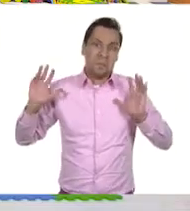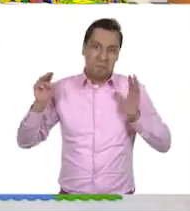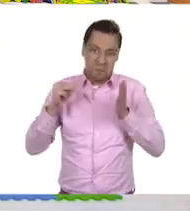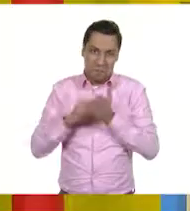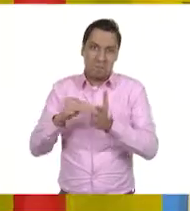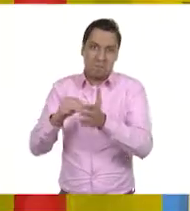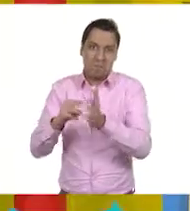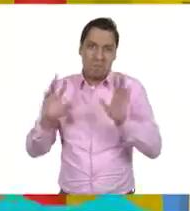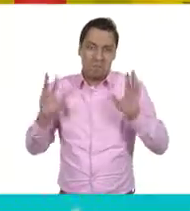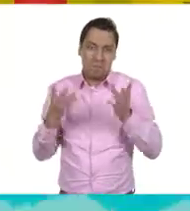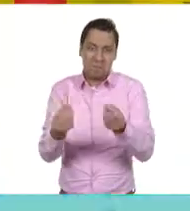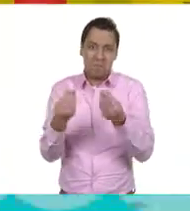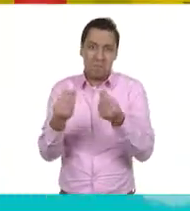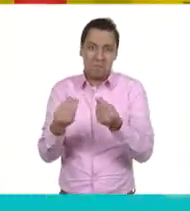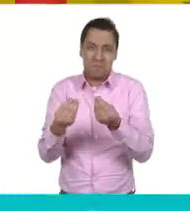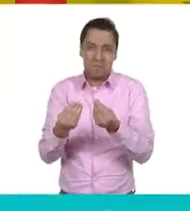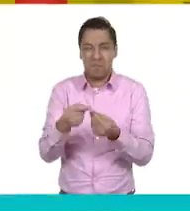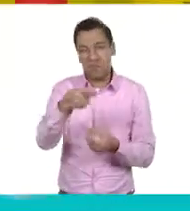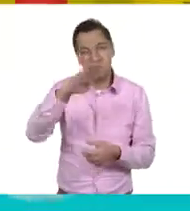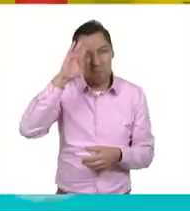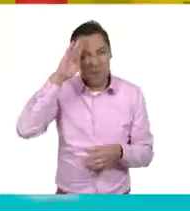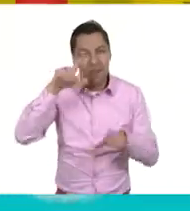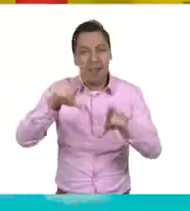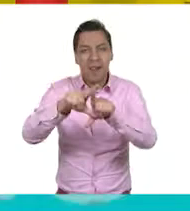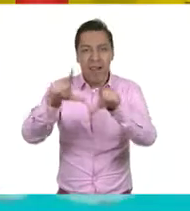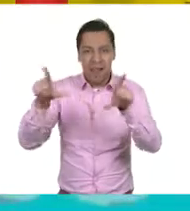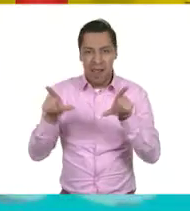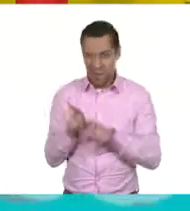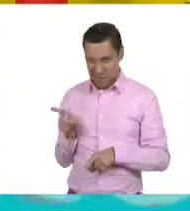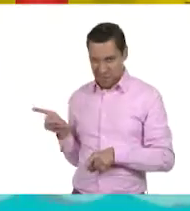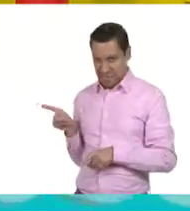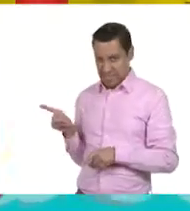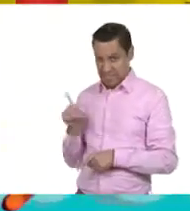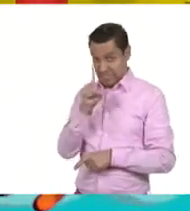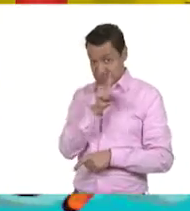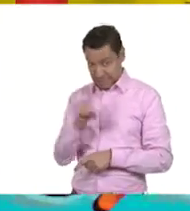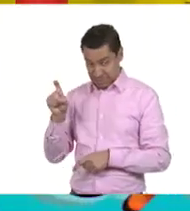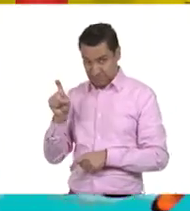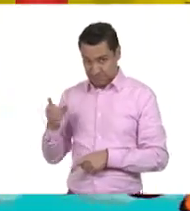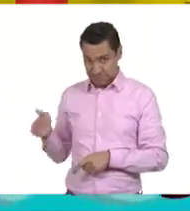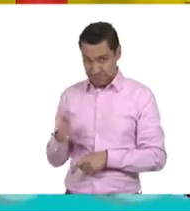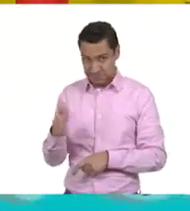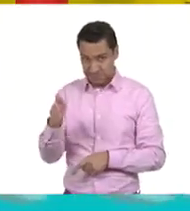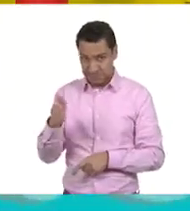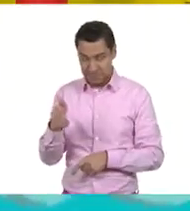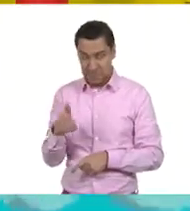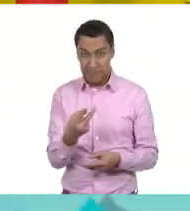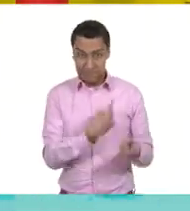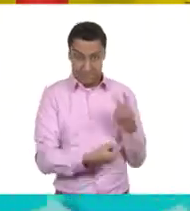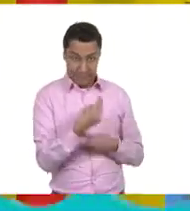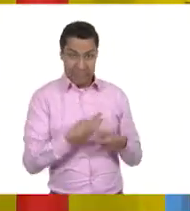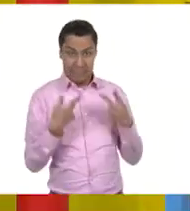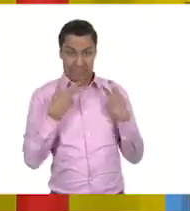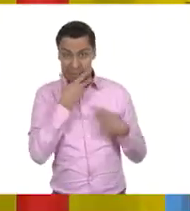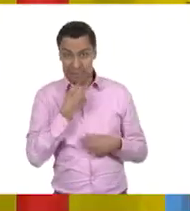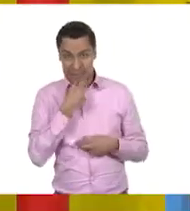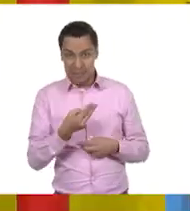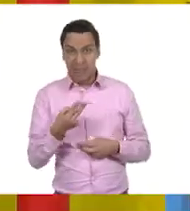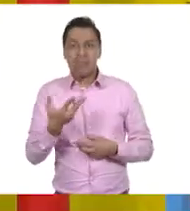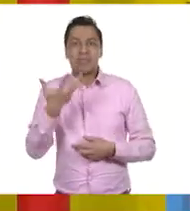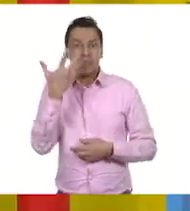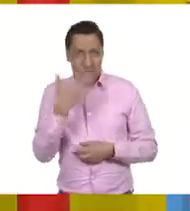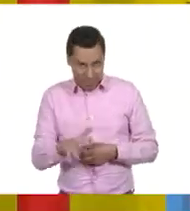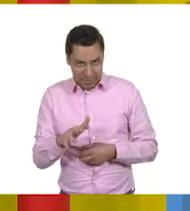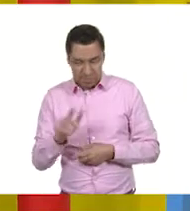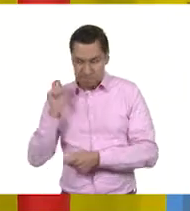pero imagínate que hay una laguna donde hay 100 peces. Y llegan 10 pescadores y cada uno pesca 10